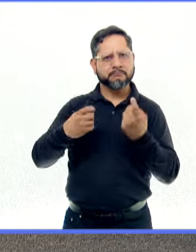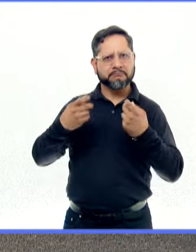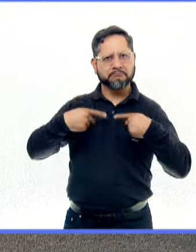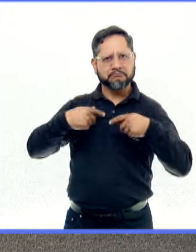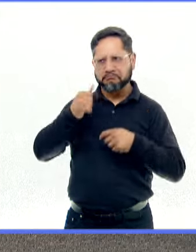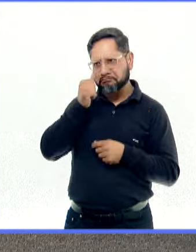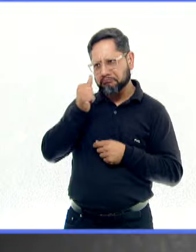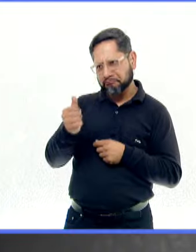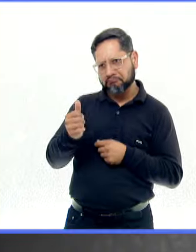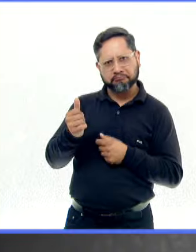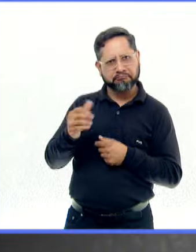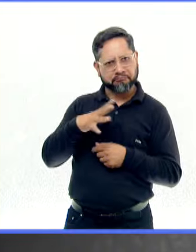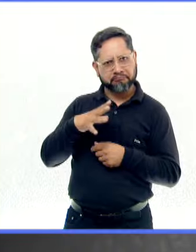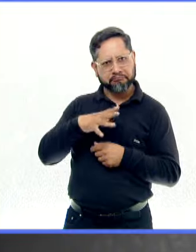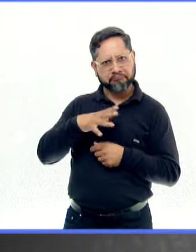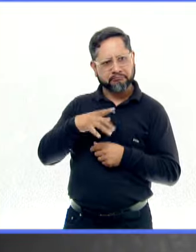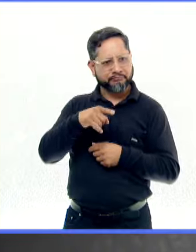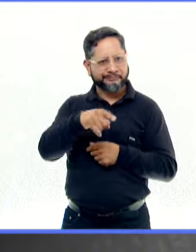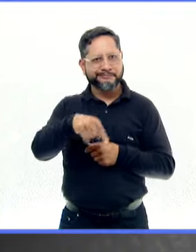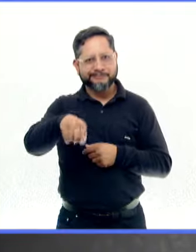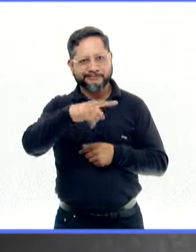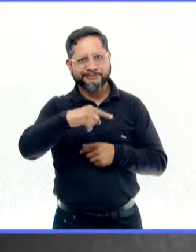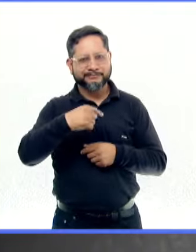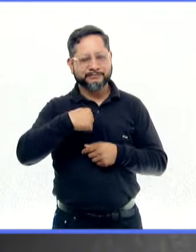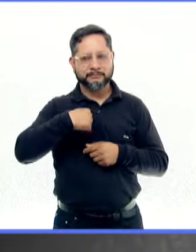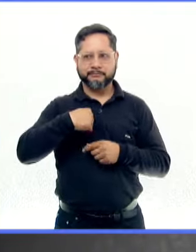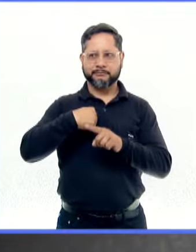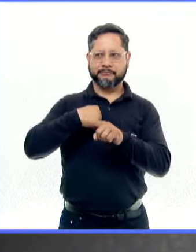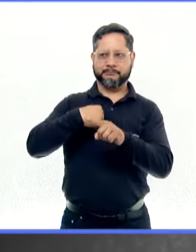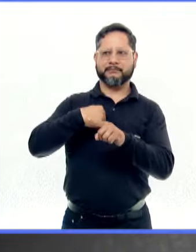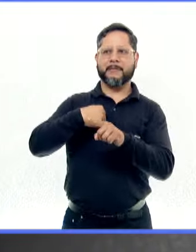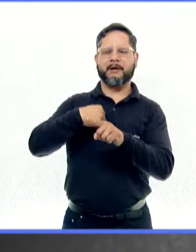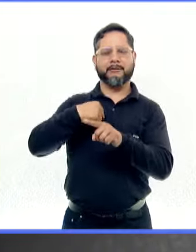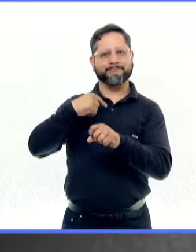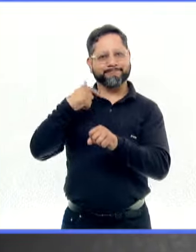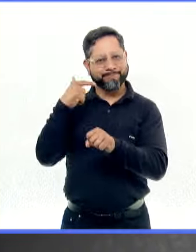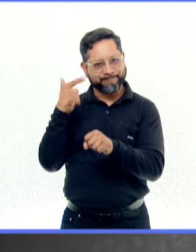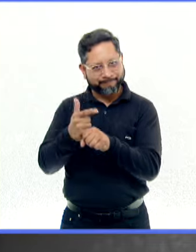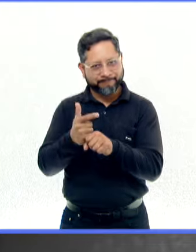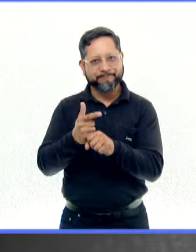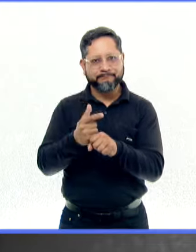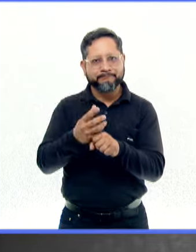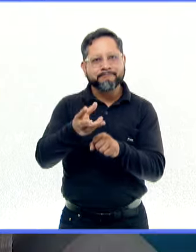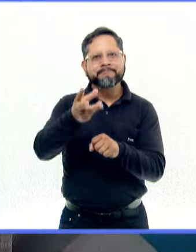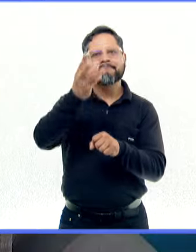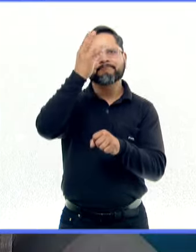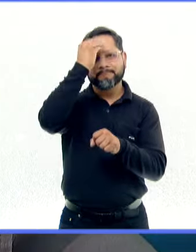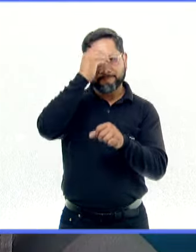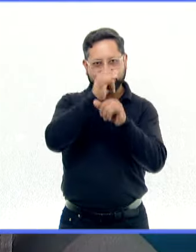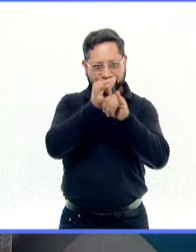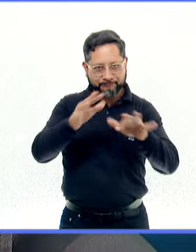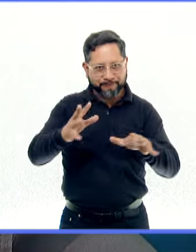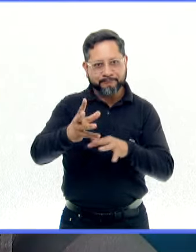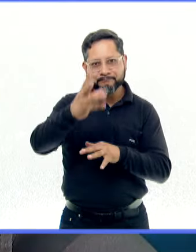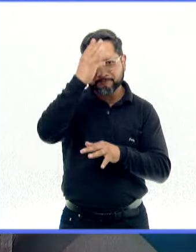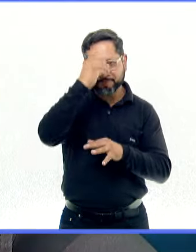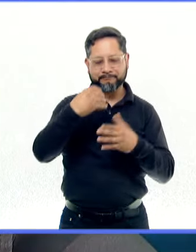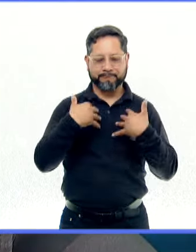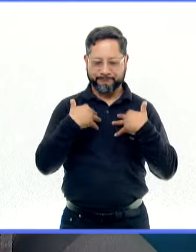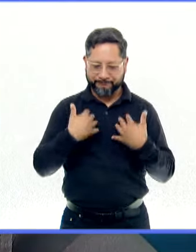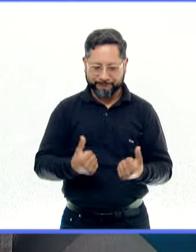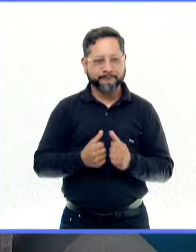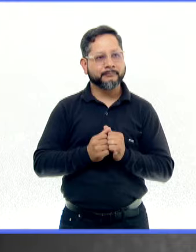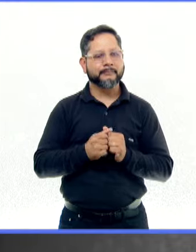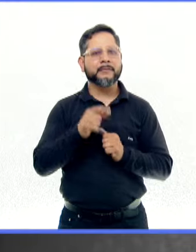ser muy visible en estos aspectos sociales que nos brincan a todos. Comencemos por ahí, informarnos, para saber de qué estamos hablando, doctora